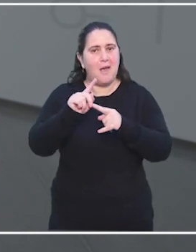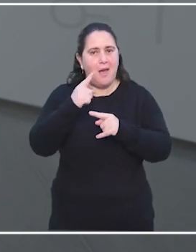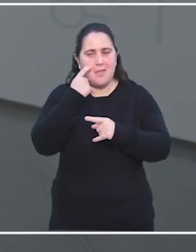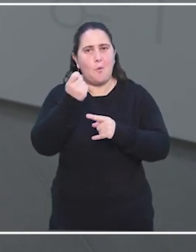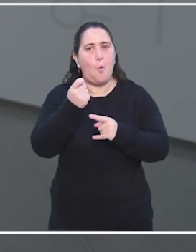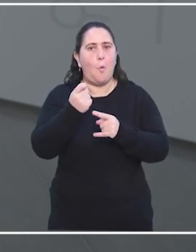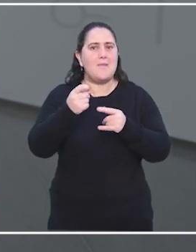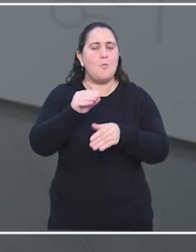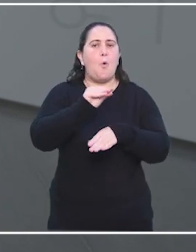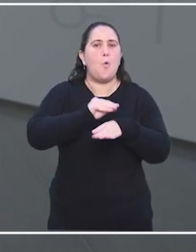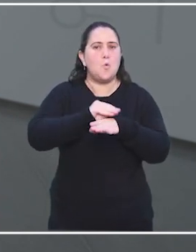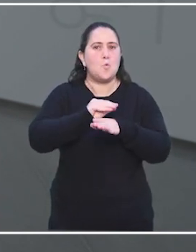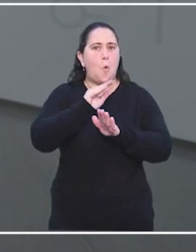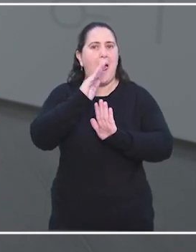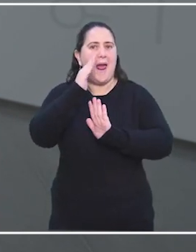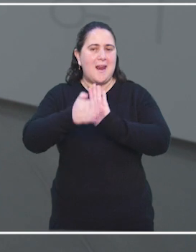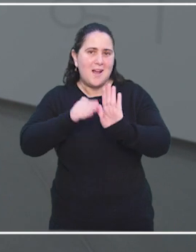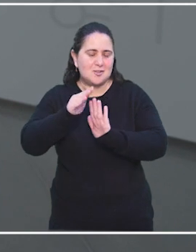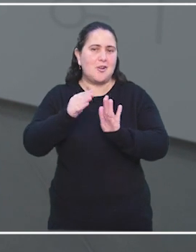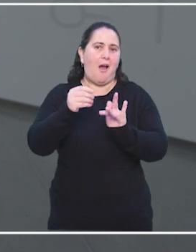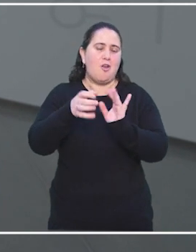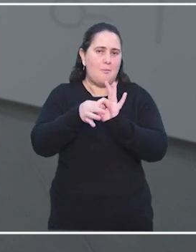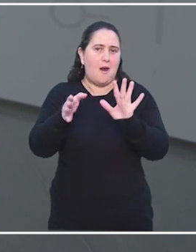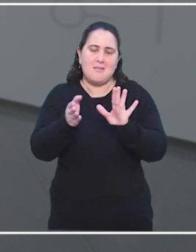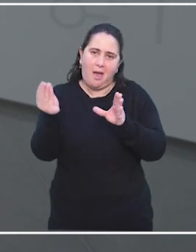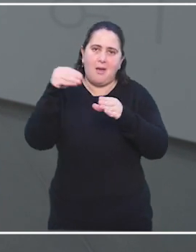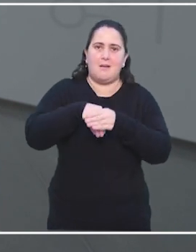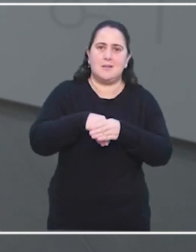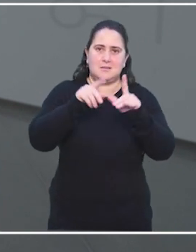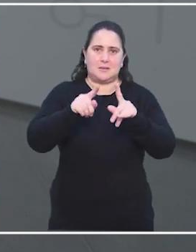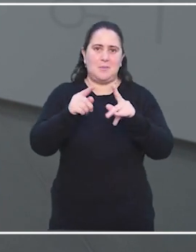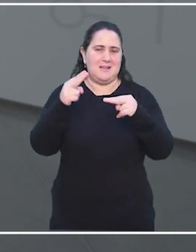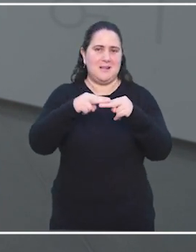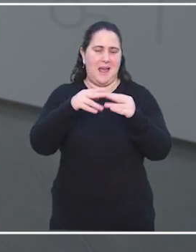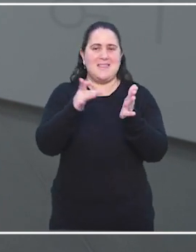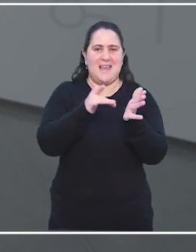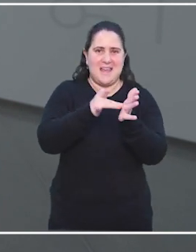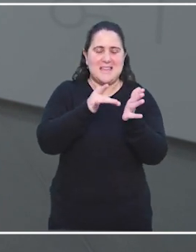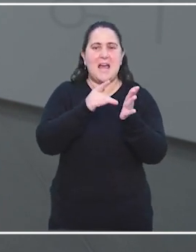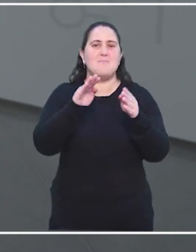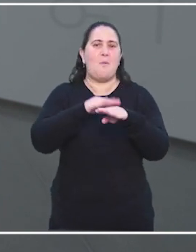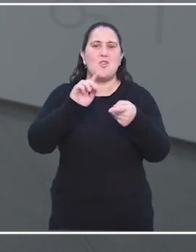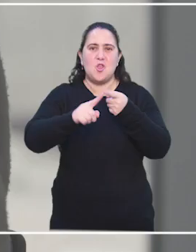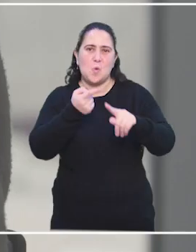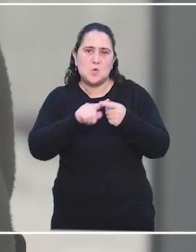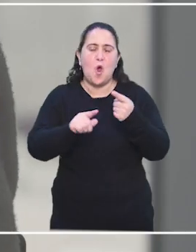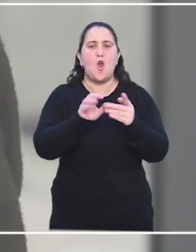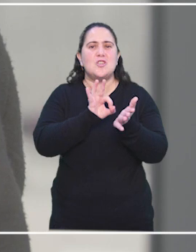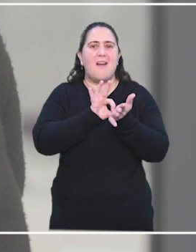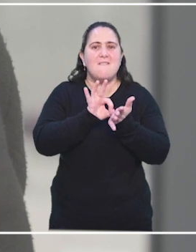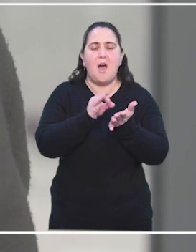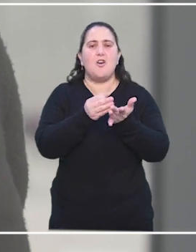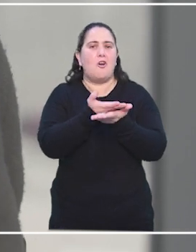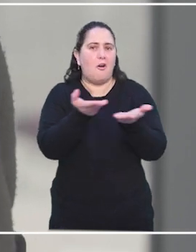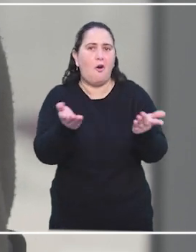cultura nacional democrática dentro de los medios digitales, en las discusiones que tenemos, en los servicios que se